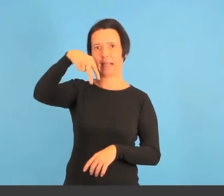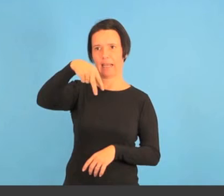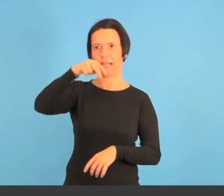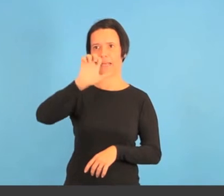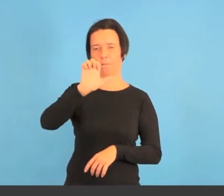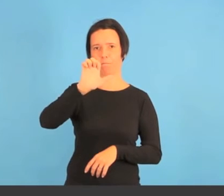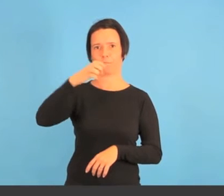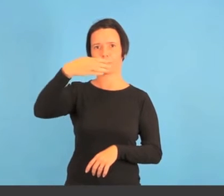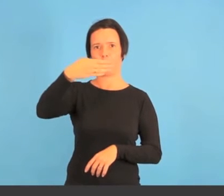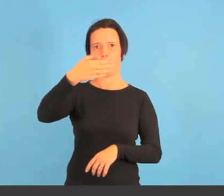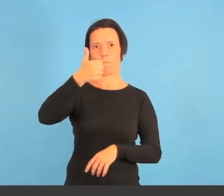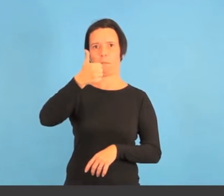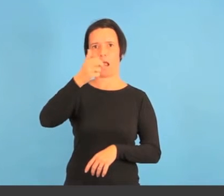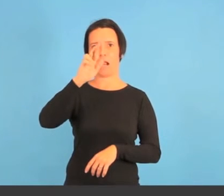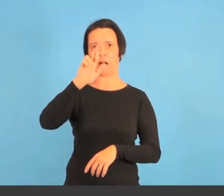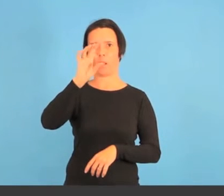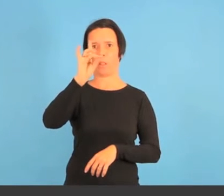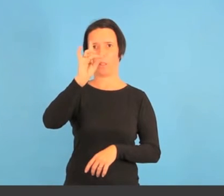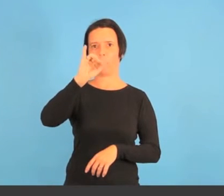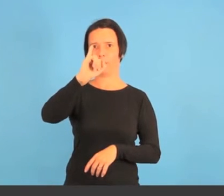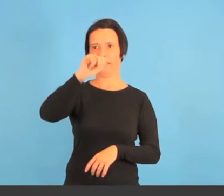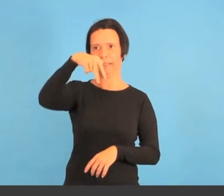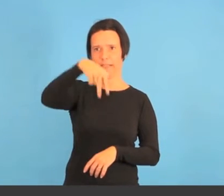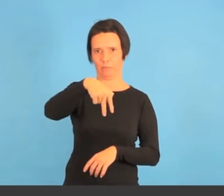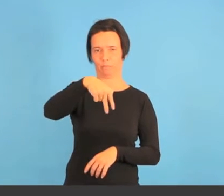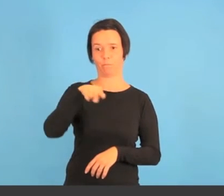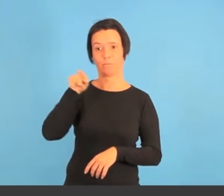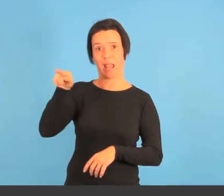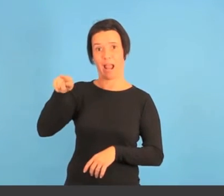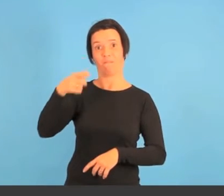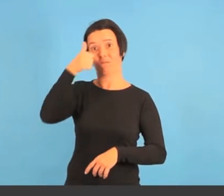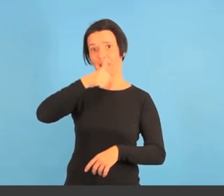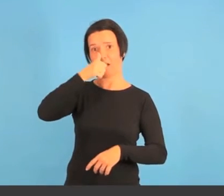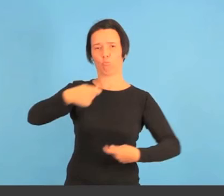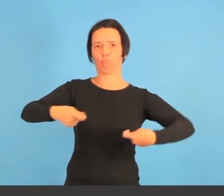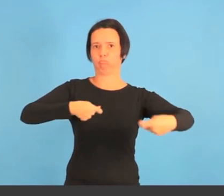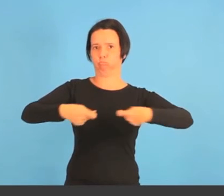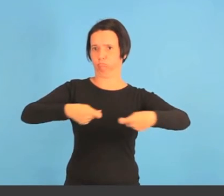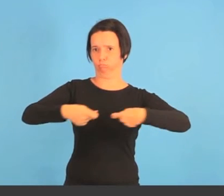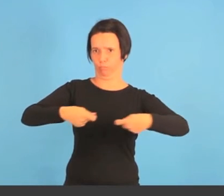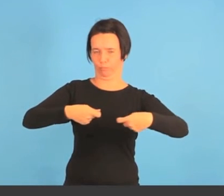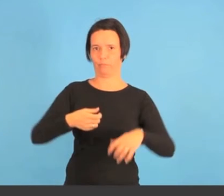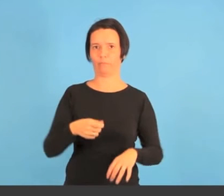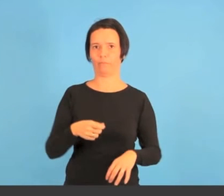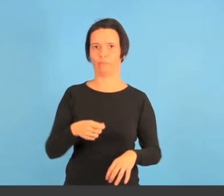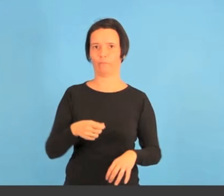francés, vinculada al negocio del vino, y, muy relacionado con la burguesía alicantina.